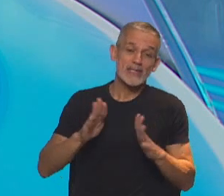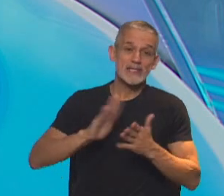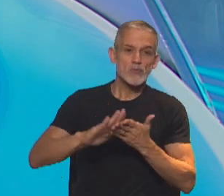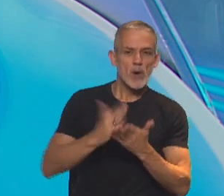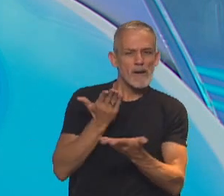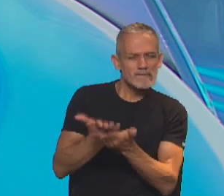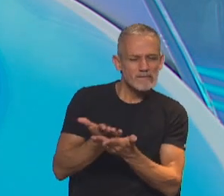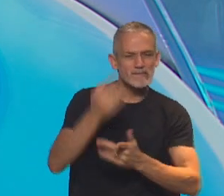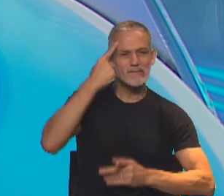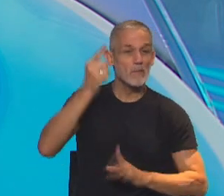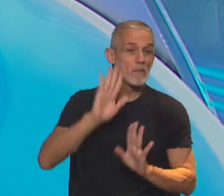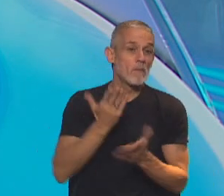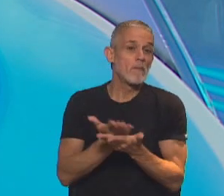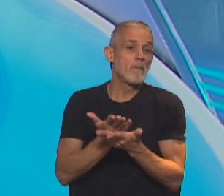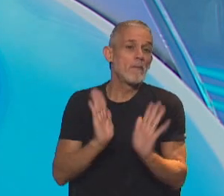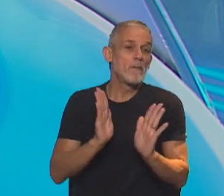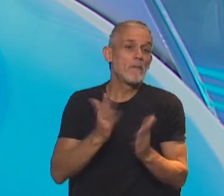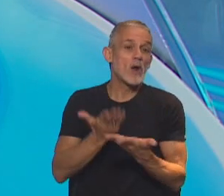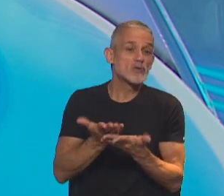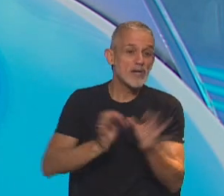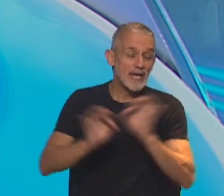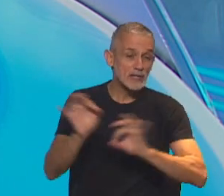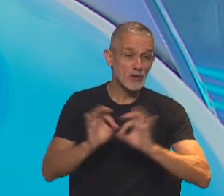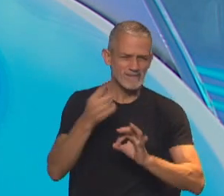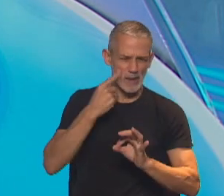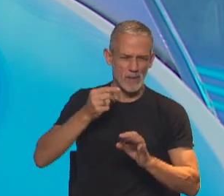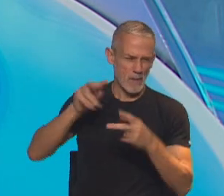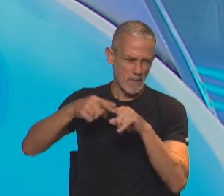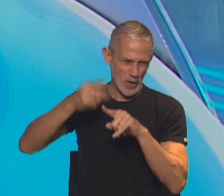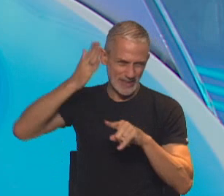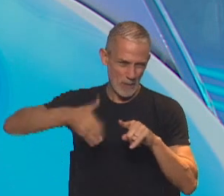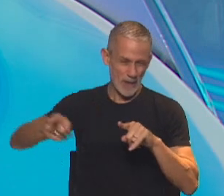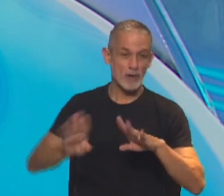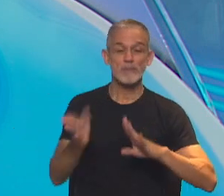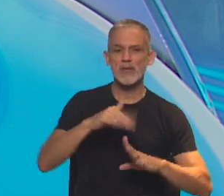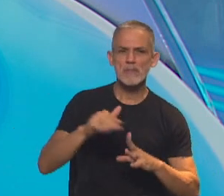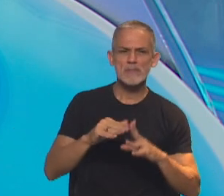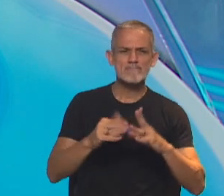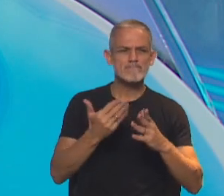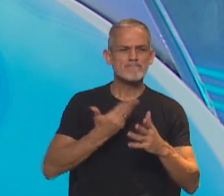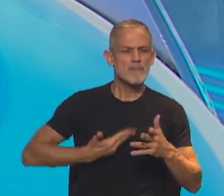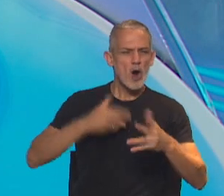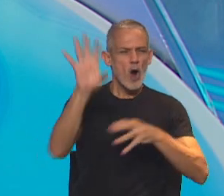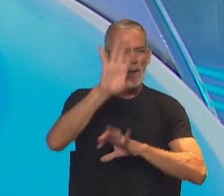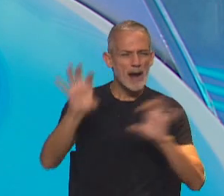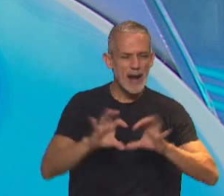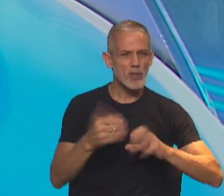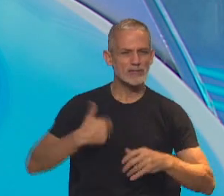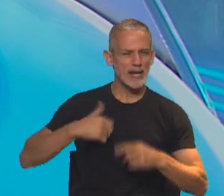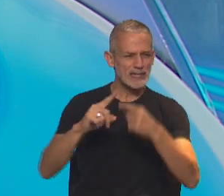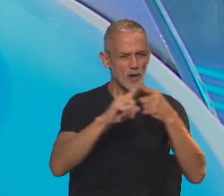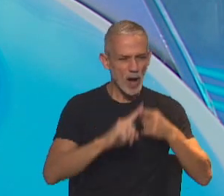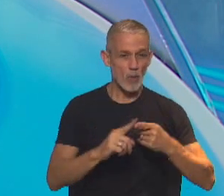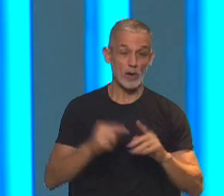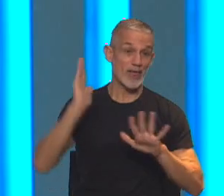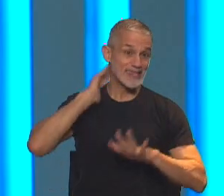iniciativa y de este presunto consenso, ahora lo analizamos políticamente con Vero, entre varios mandatarios gobernadores argentinos.